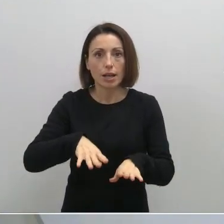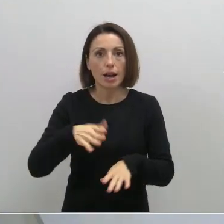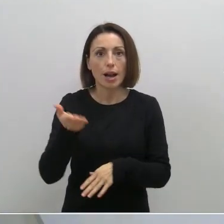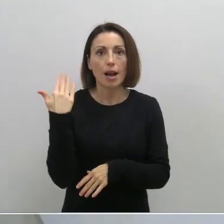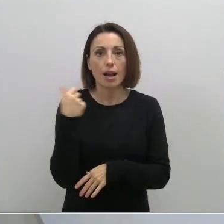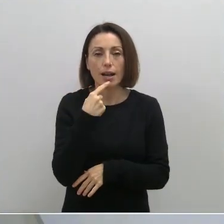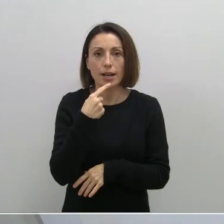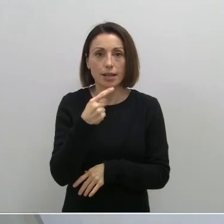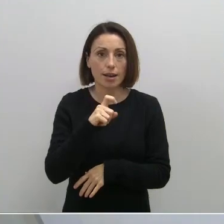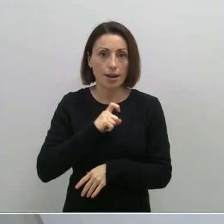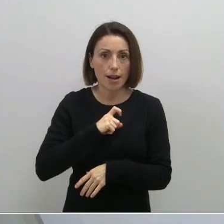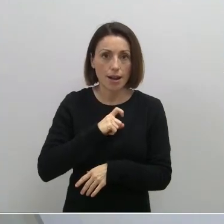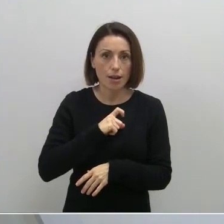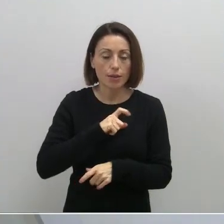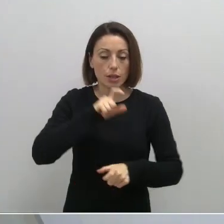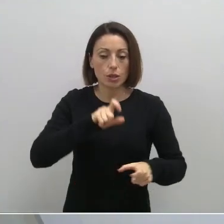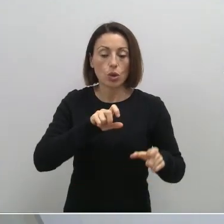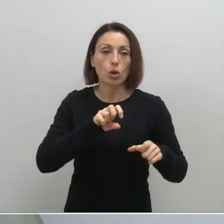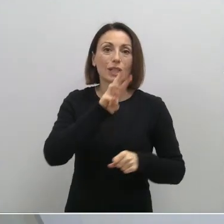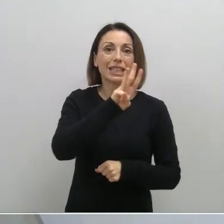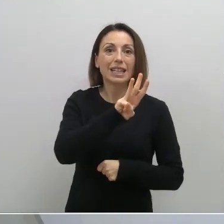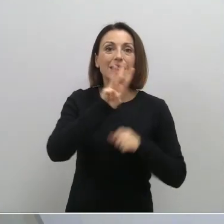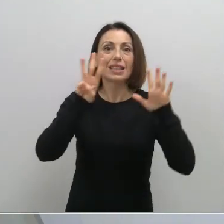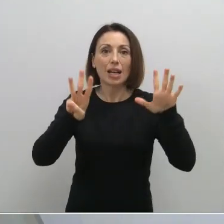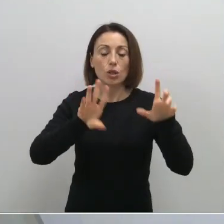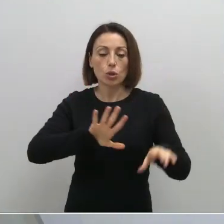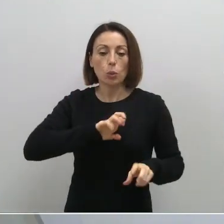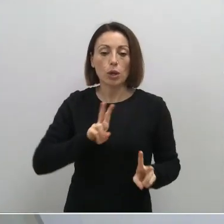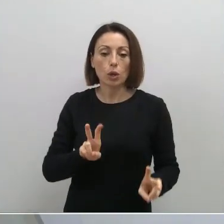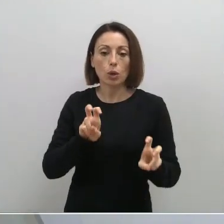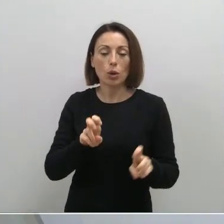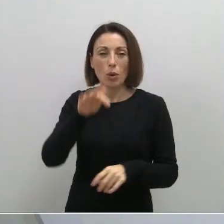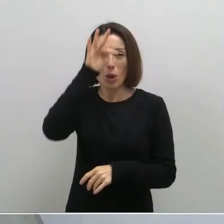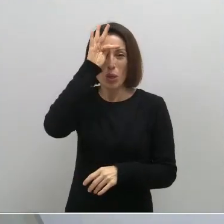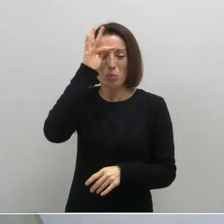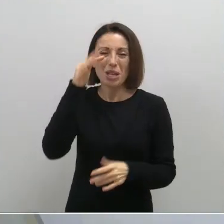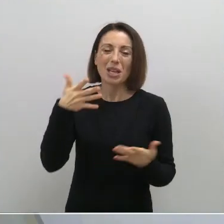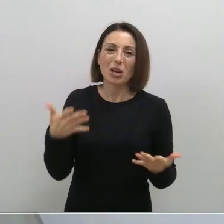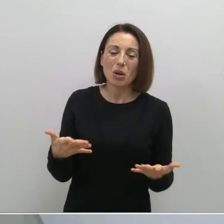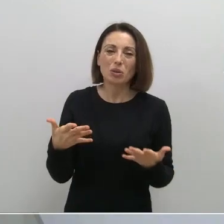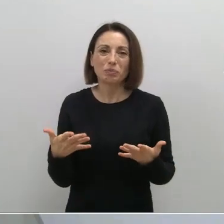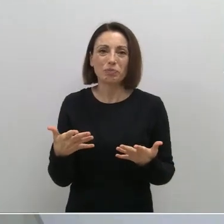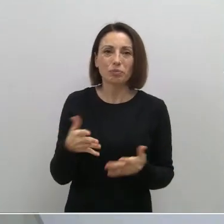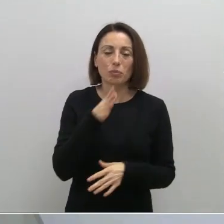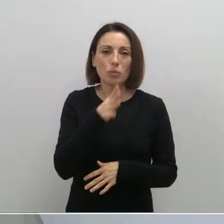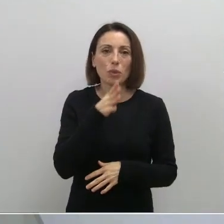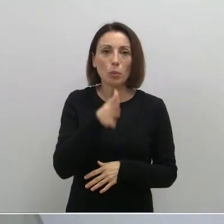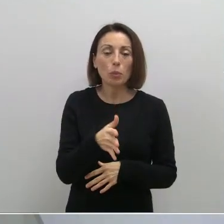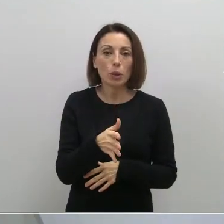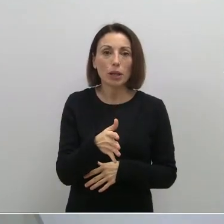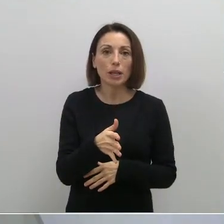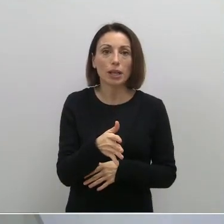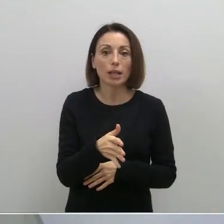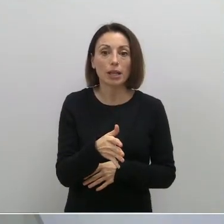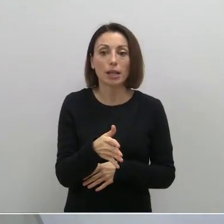38 nuevos casos. Como saben, el domingo no es un día muy representativo, porque el lunes no es un día muy representativo respecto al día anterior, porque